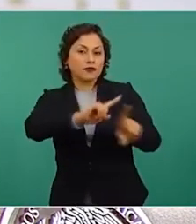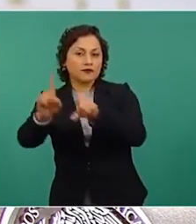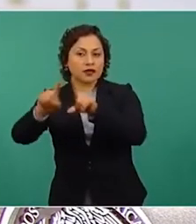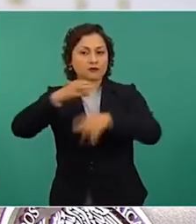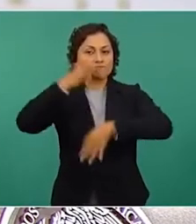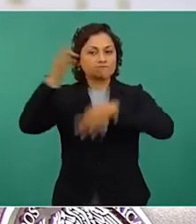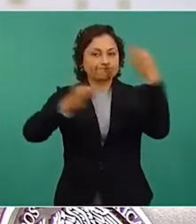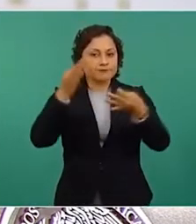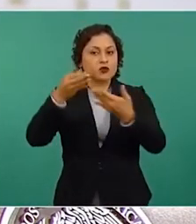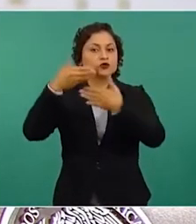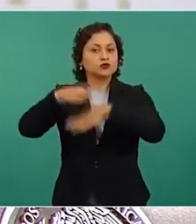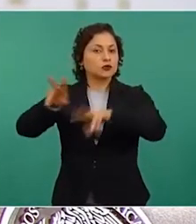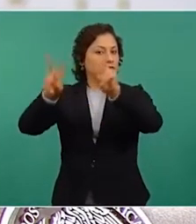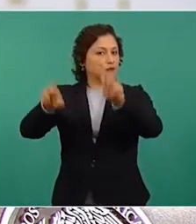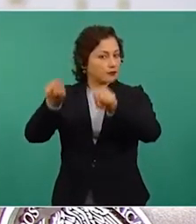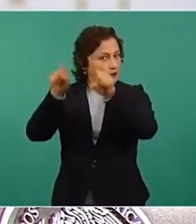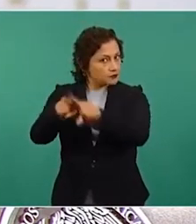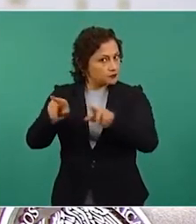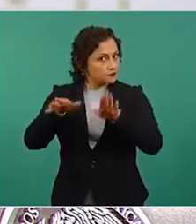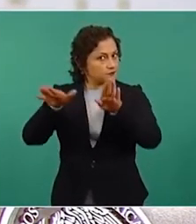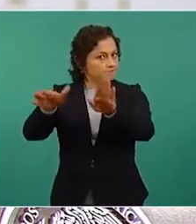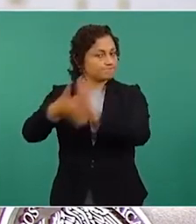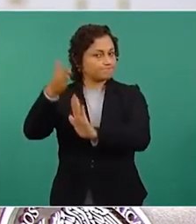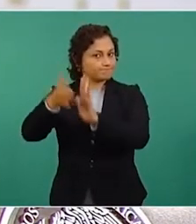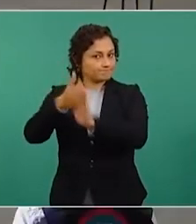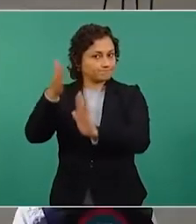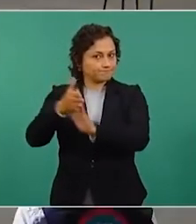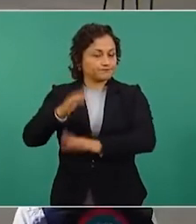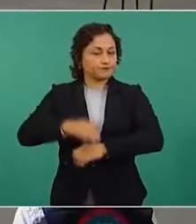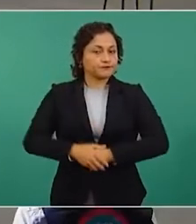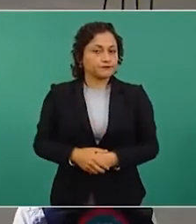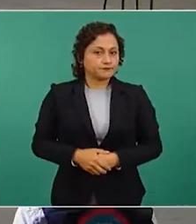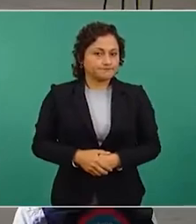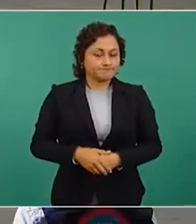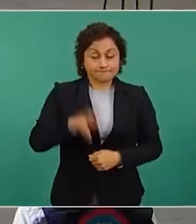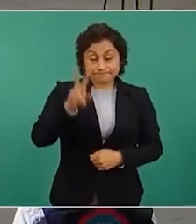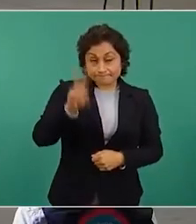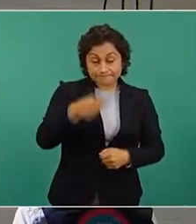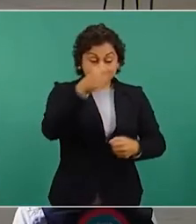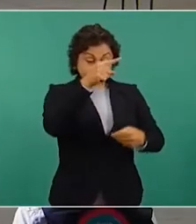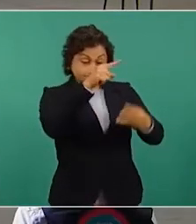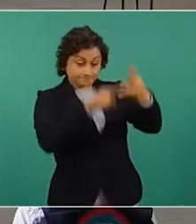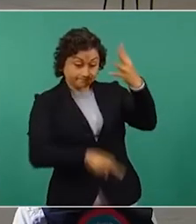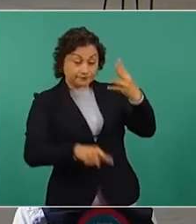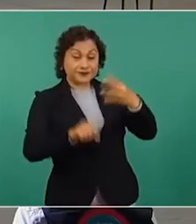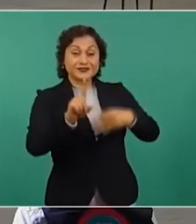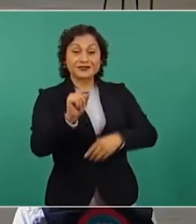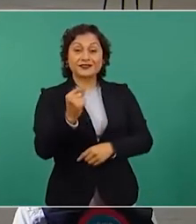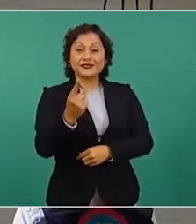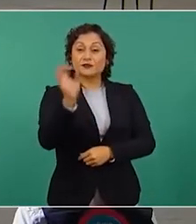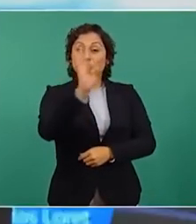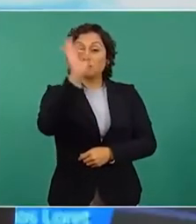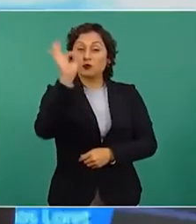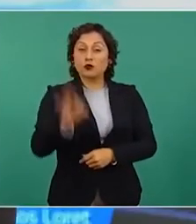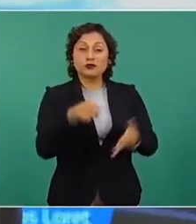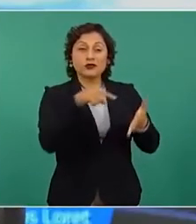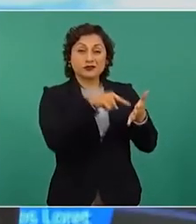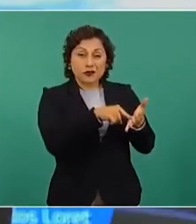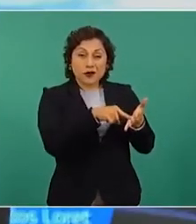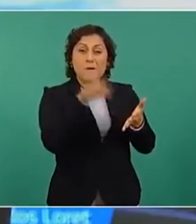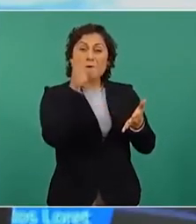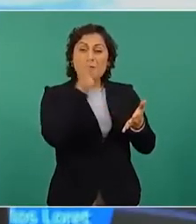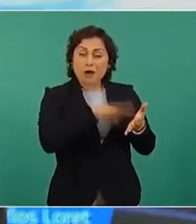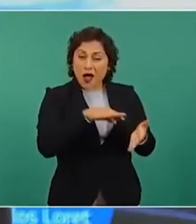aeropuerto, de las cuales al menos el 71 por ciento contiene información dolosa,